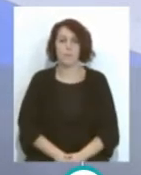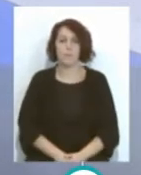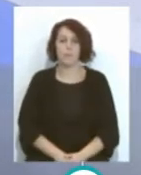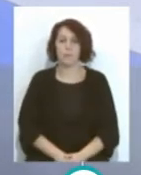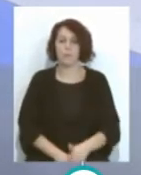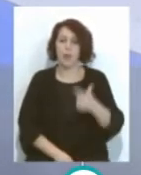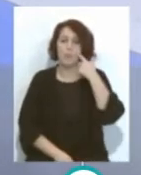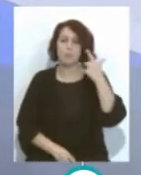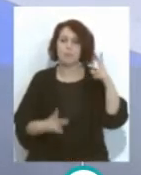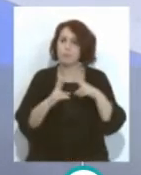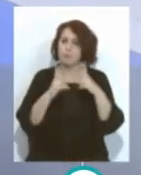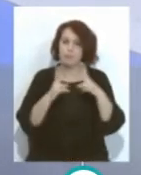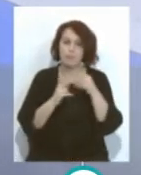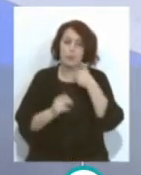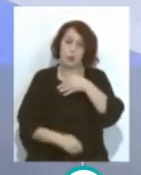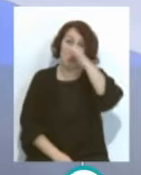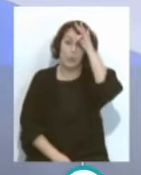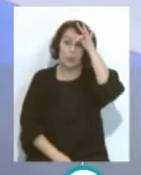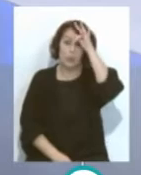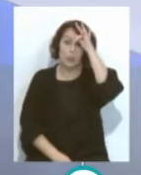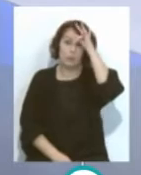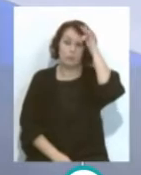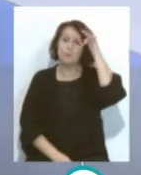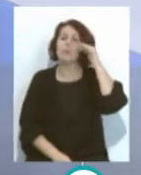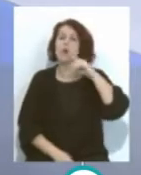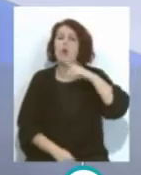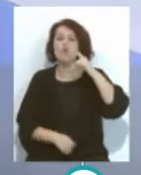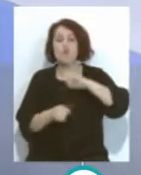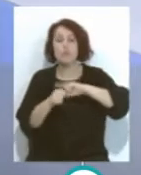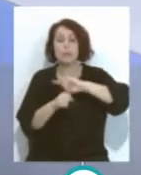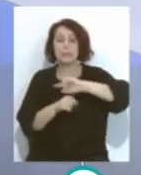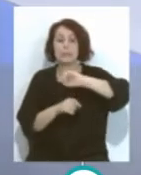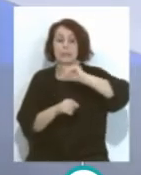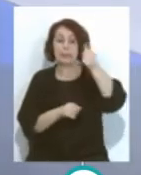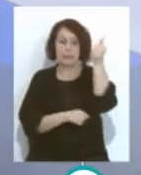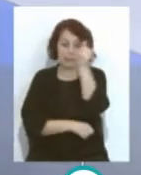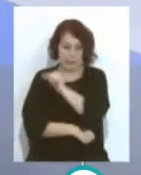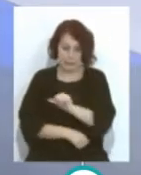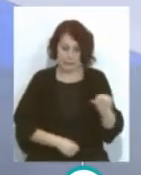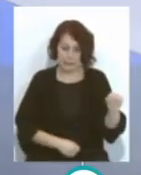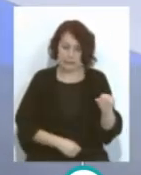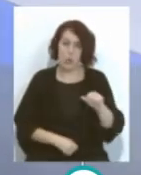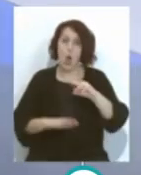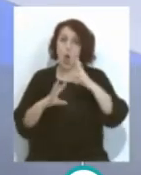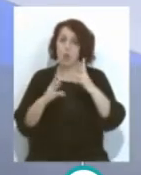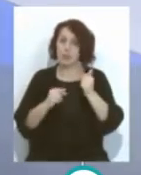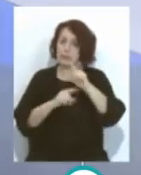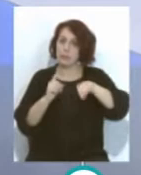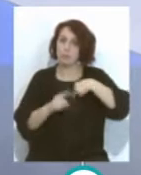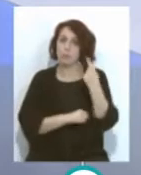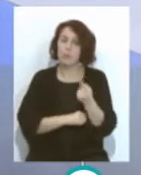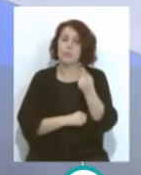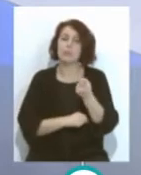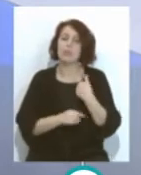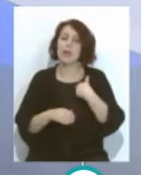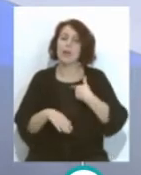Se asociedad el domingo El lunes de la otra semana Ocho días después Se